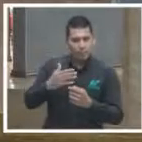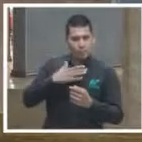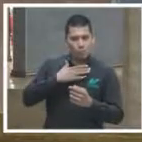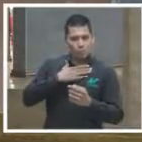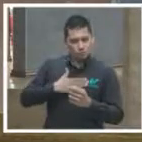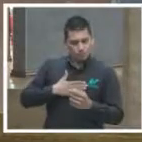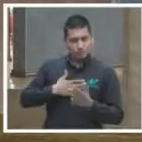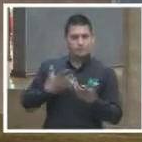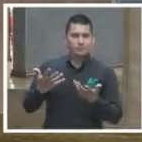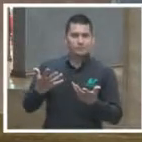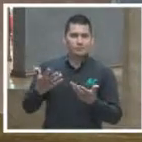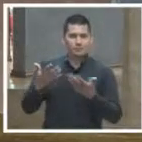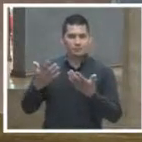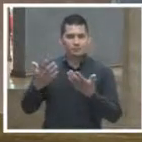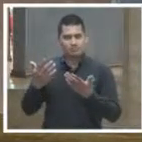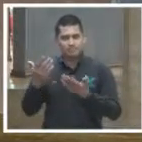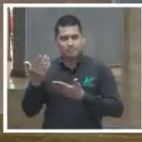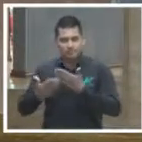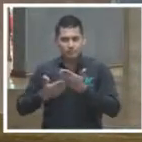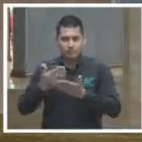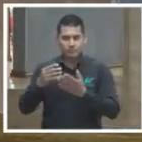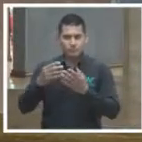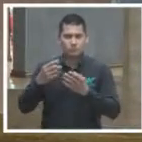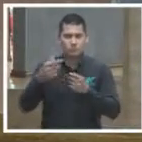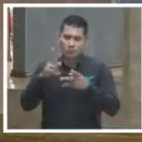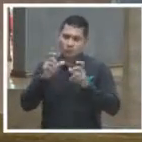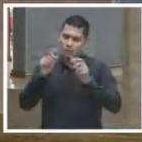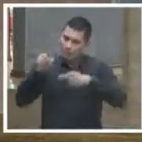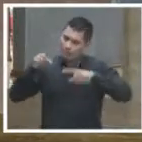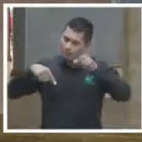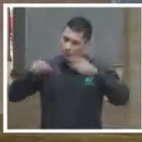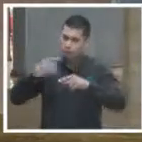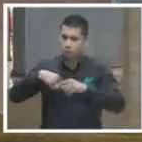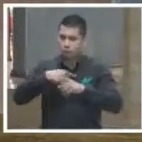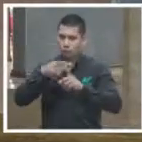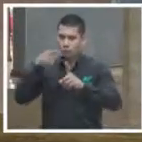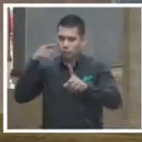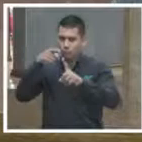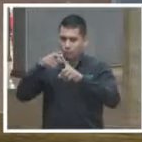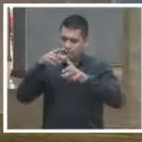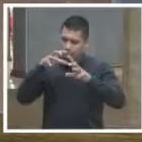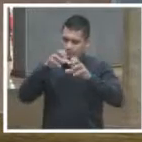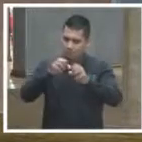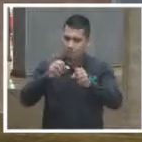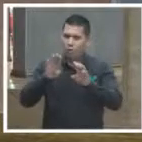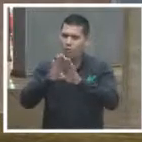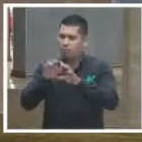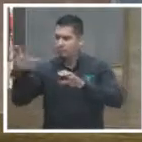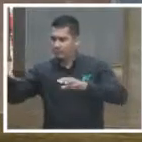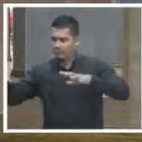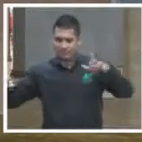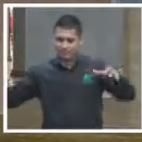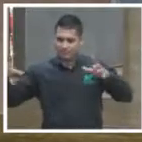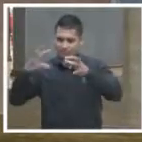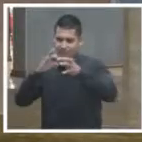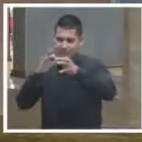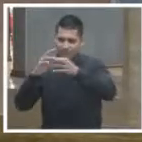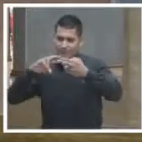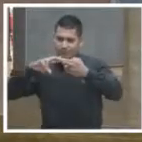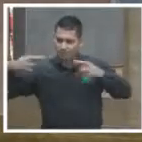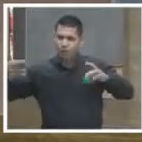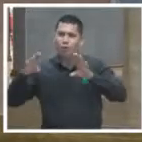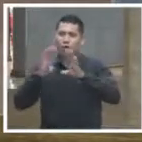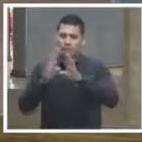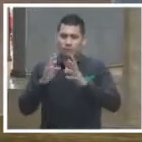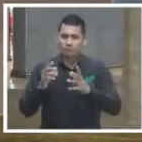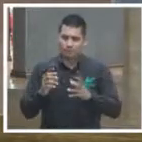pero pues depende también cuál es el objetivo de interconectar a esa comunidad pero eso y